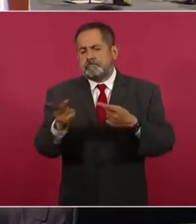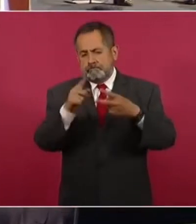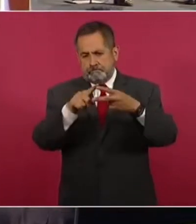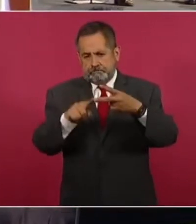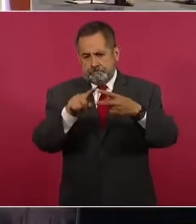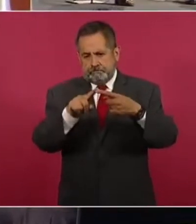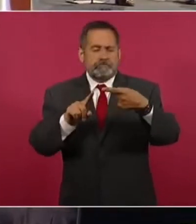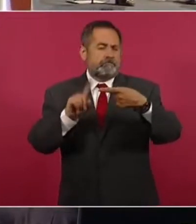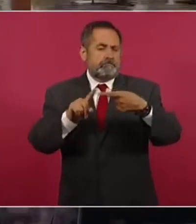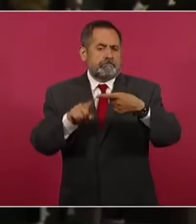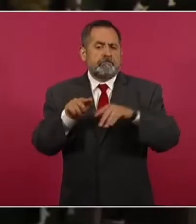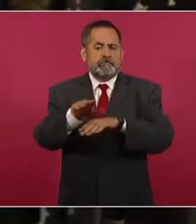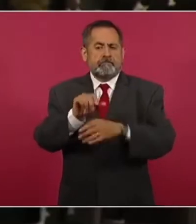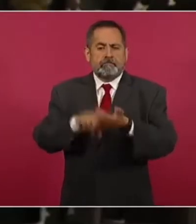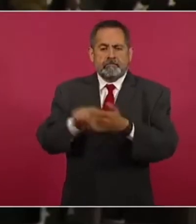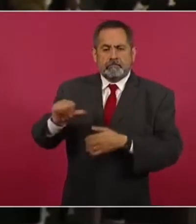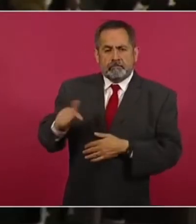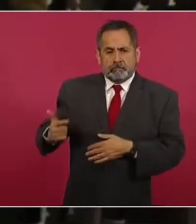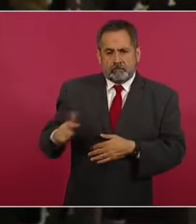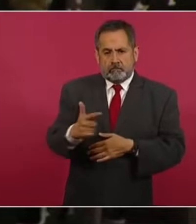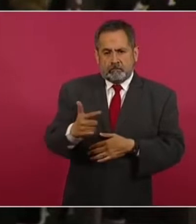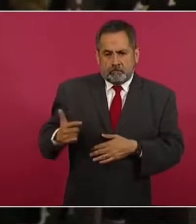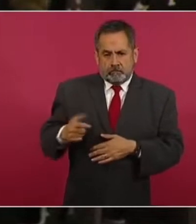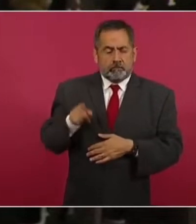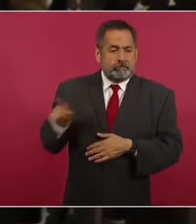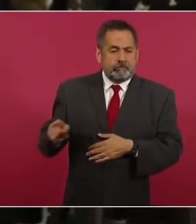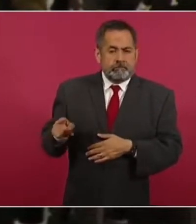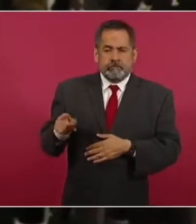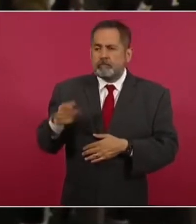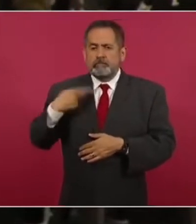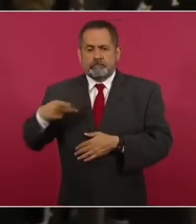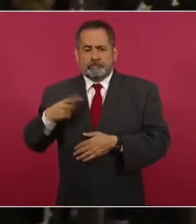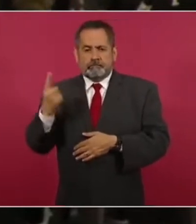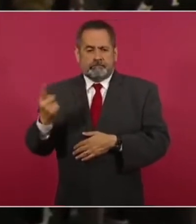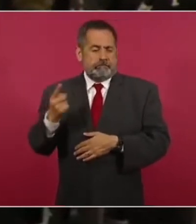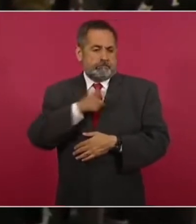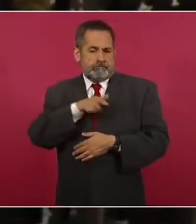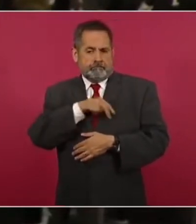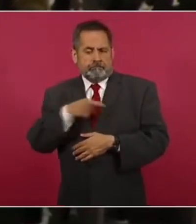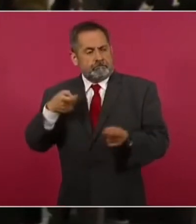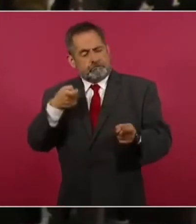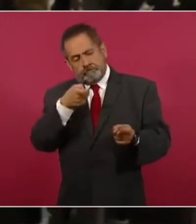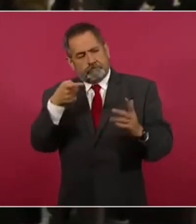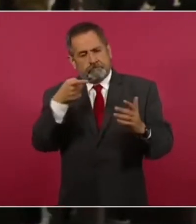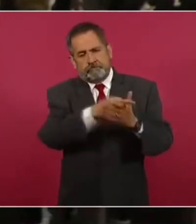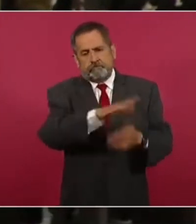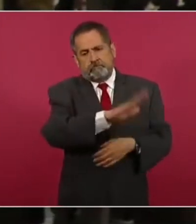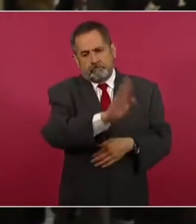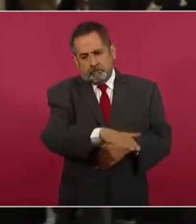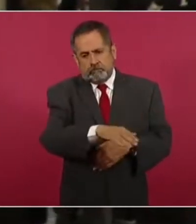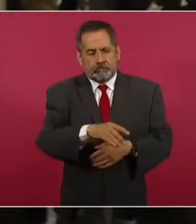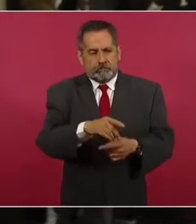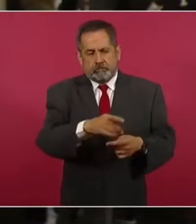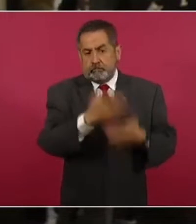ocurridos en Guanajuato, en el que un elemento de la Guardia Nacional le quitó la vida a un estudiante de la Universidad de Guanajuato. Son dos cosas.